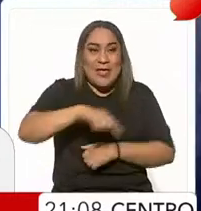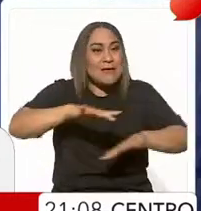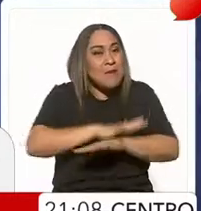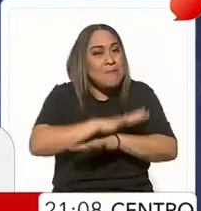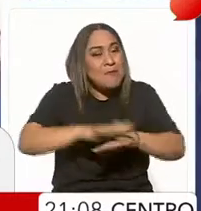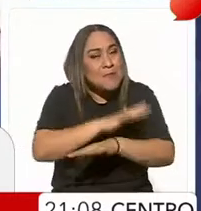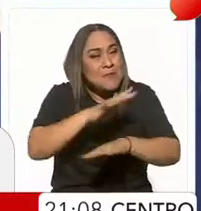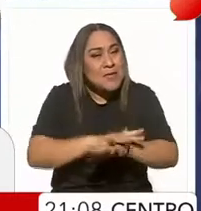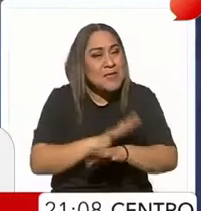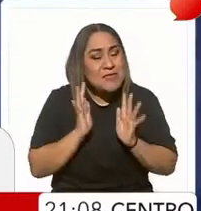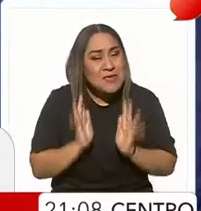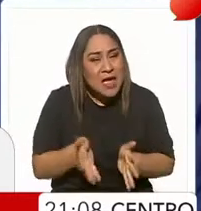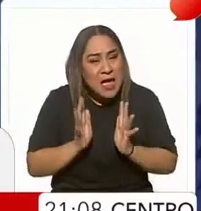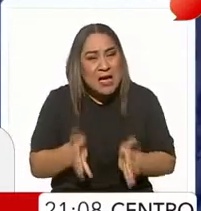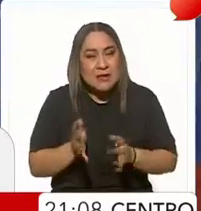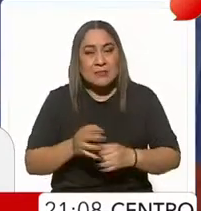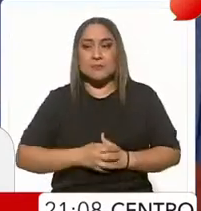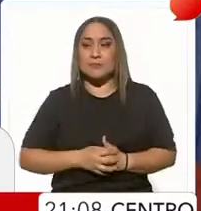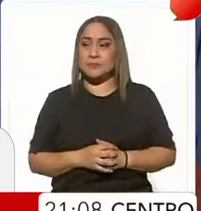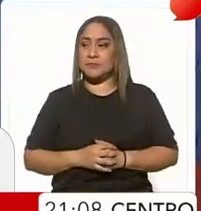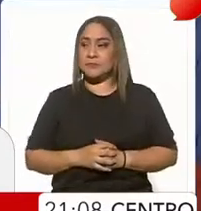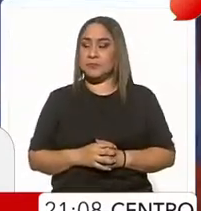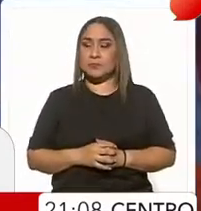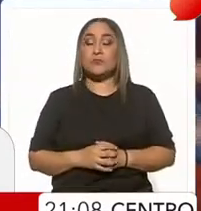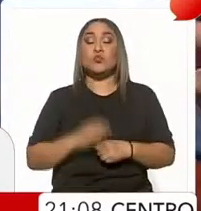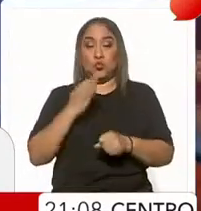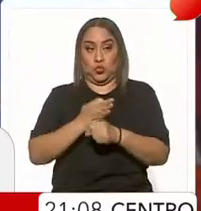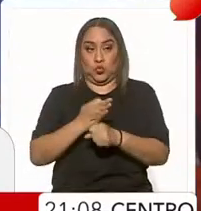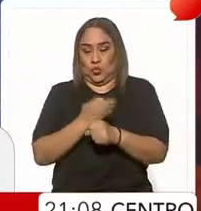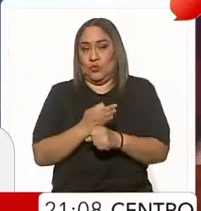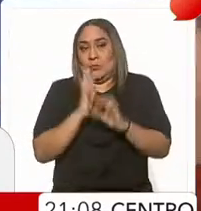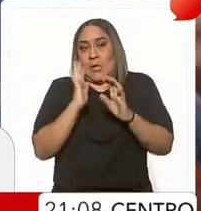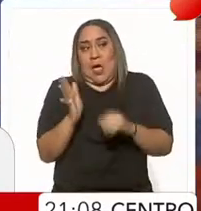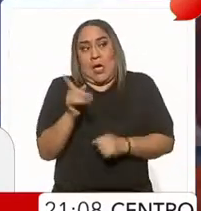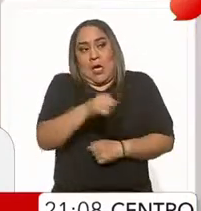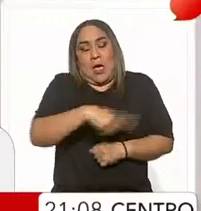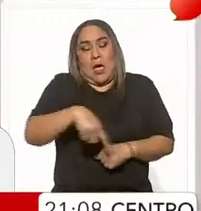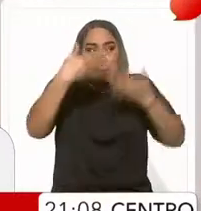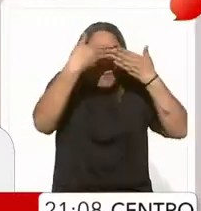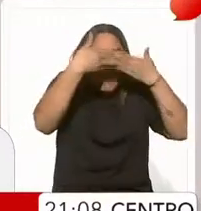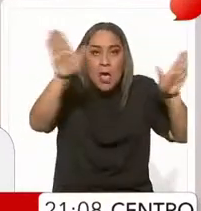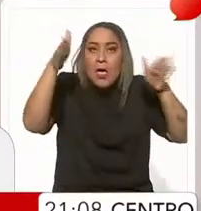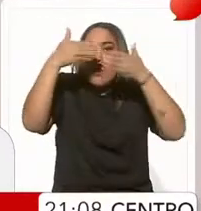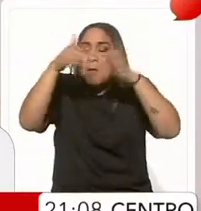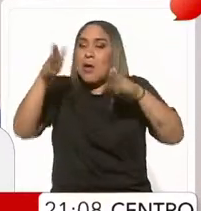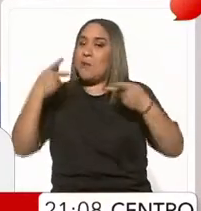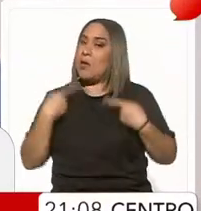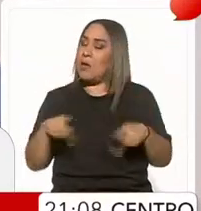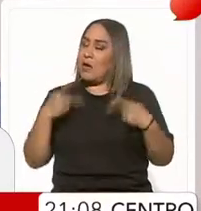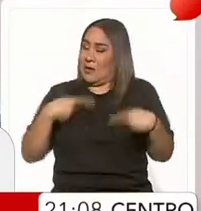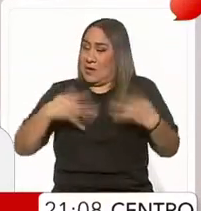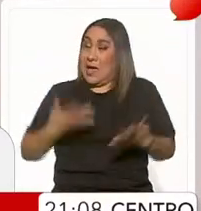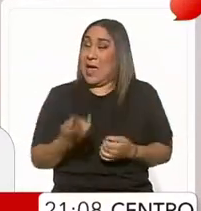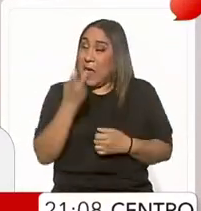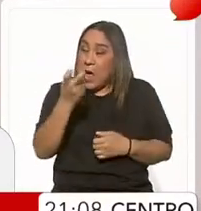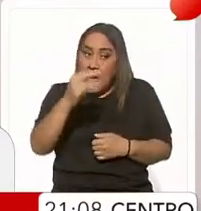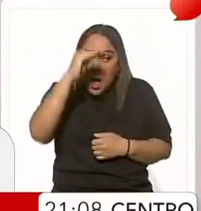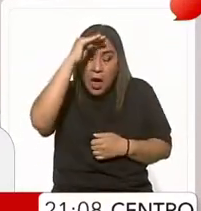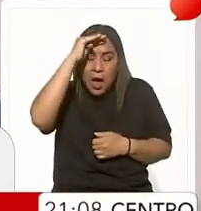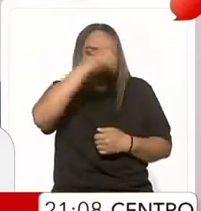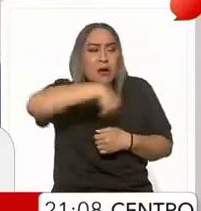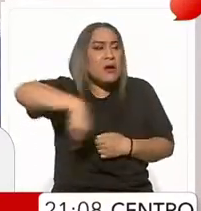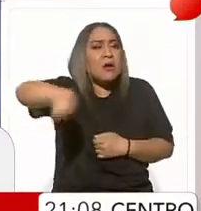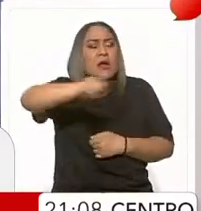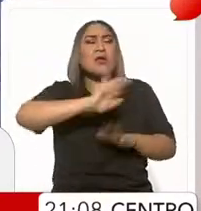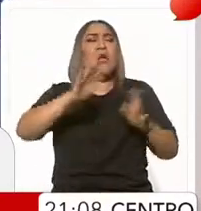hemos llevado a cabo millones de mexicanos ha sido ese cambio de mentalidad. ¿Por qué? Porque a partir de ese cambio de mentalidad